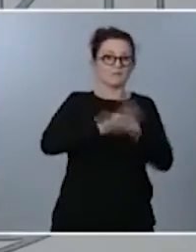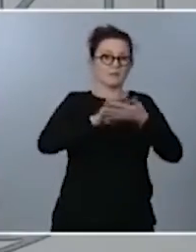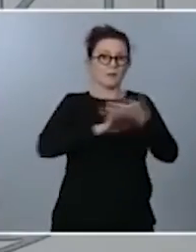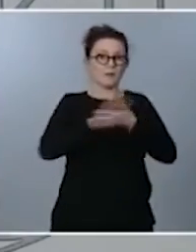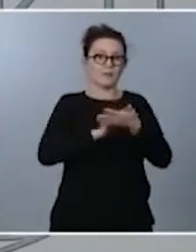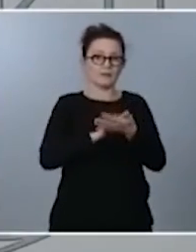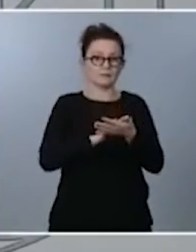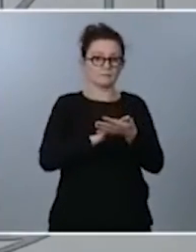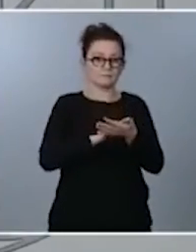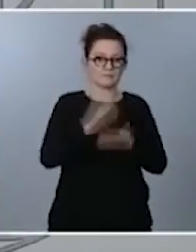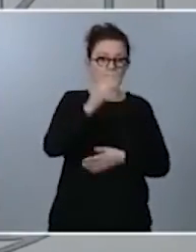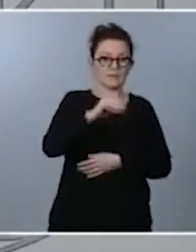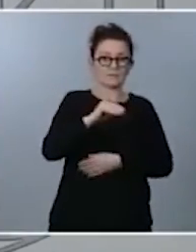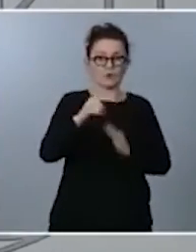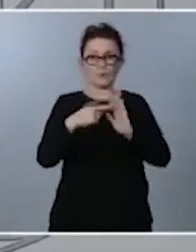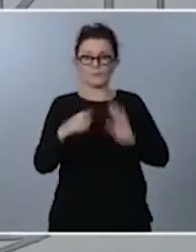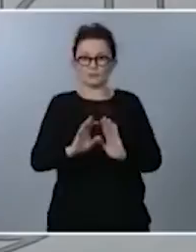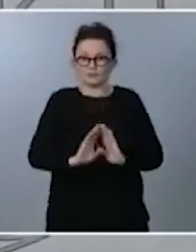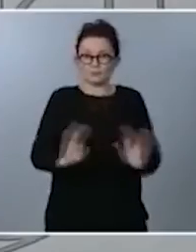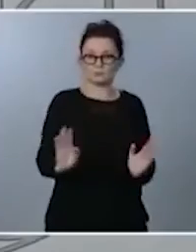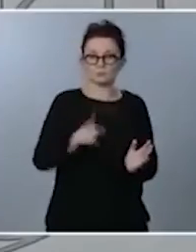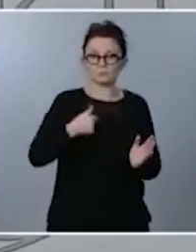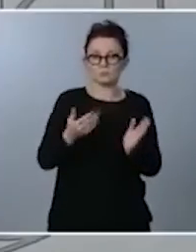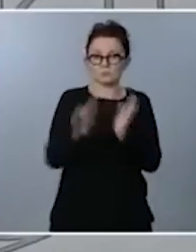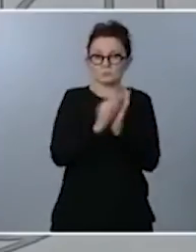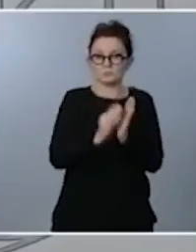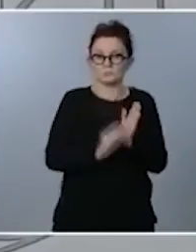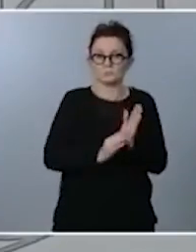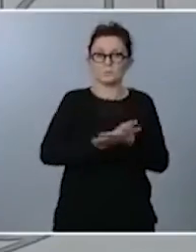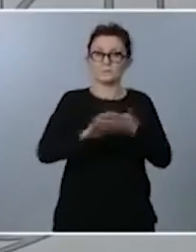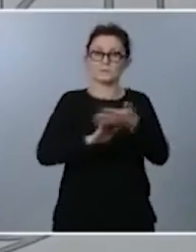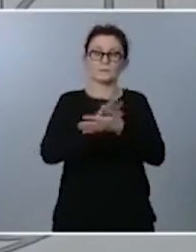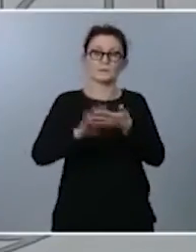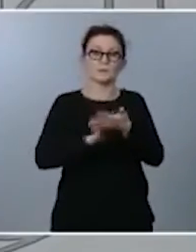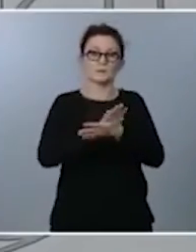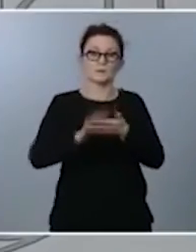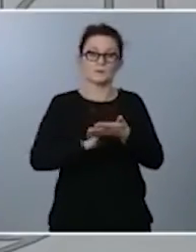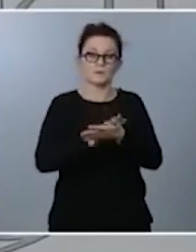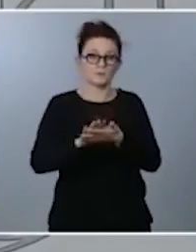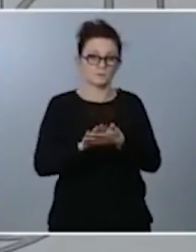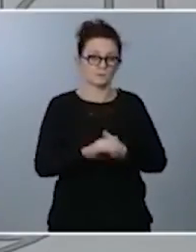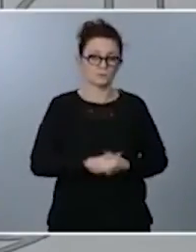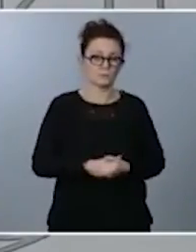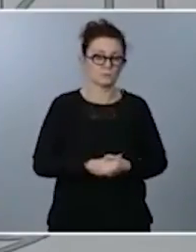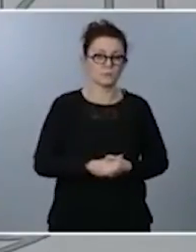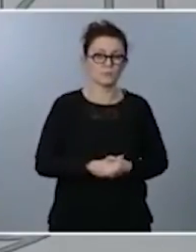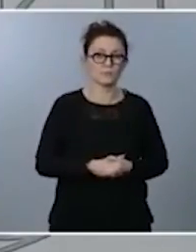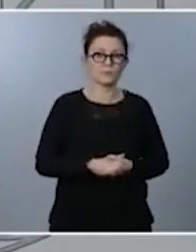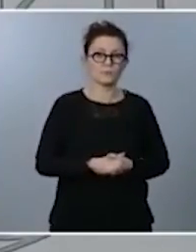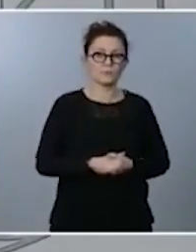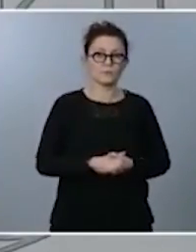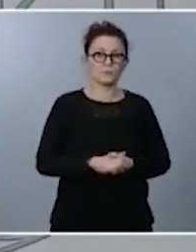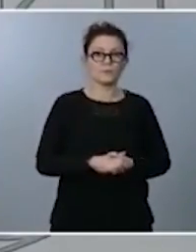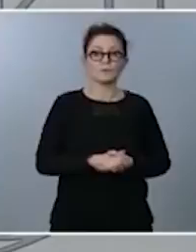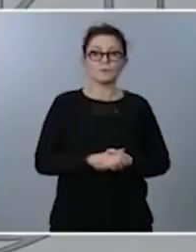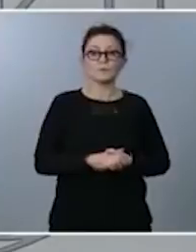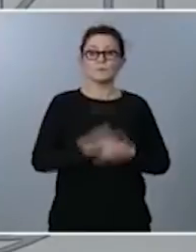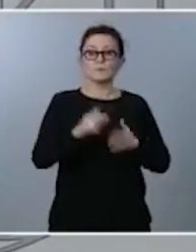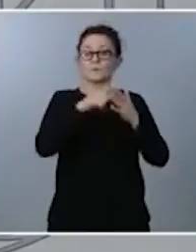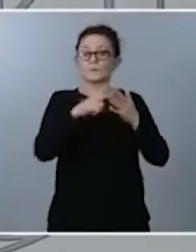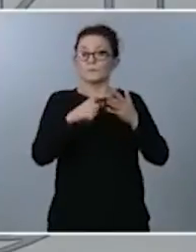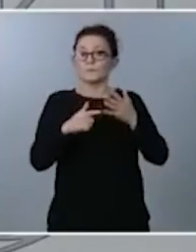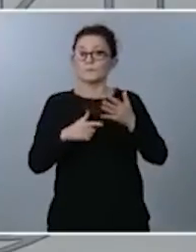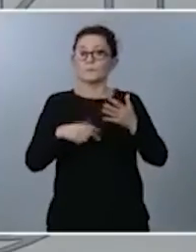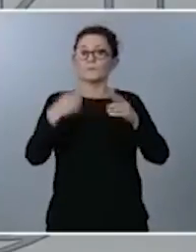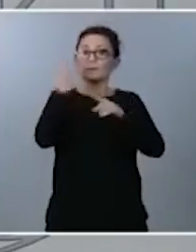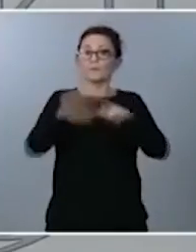Son estas las que se incorporan y, por tanto, siendo cada una de ellas de diferente valoración por parte de las